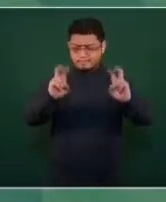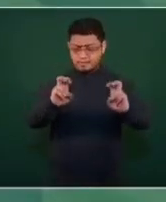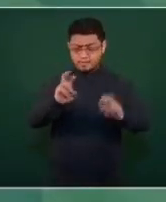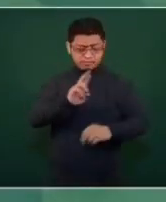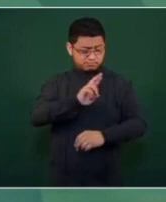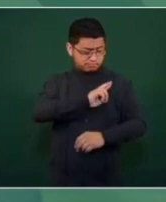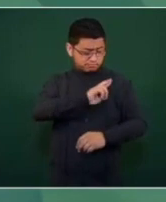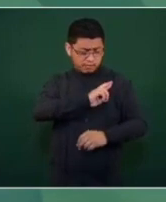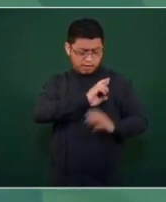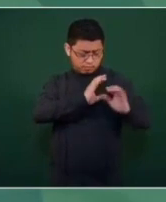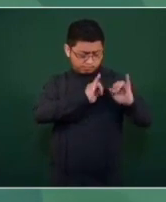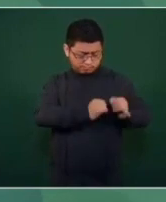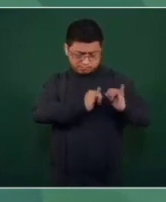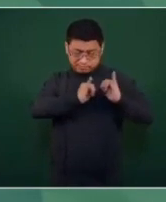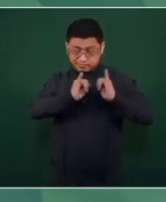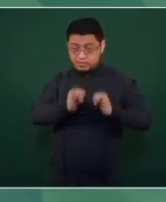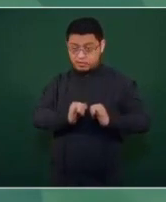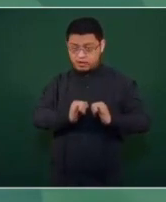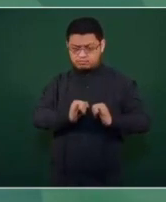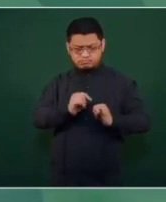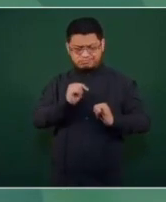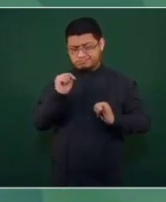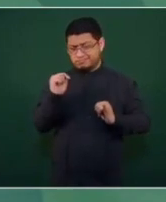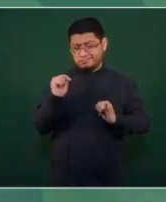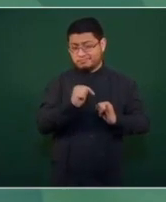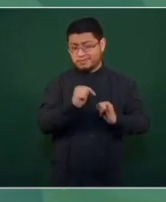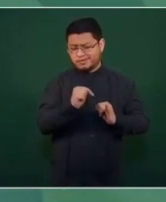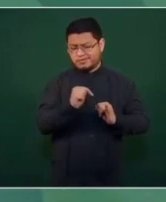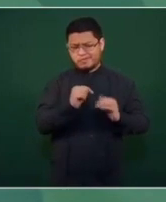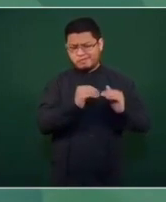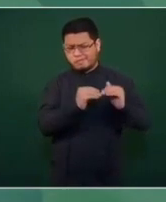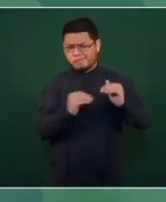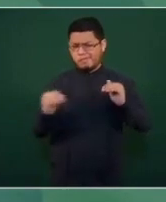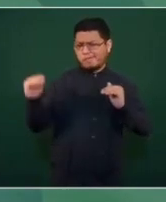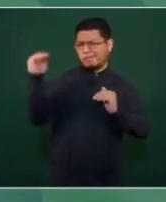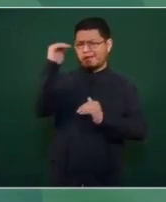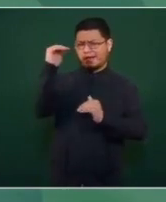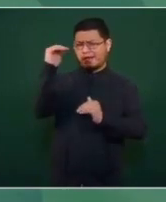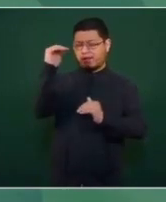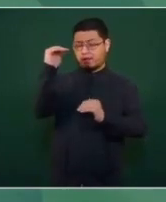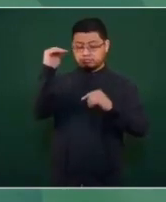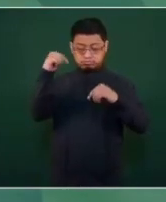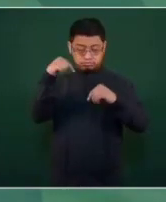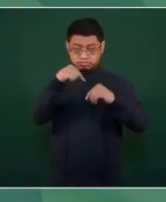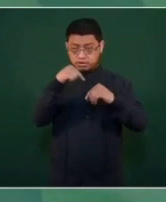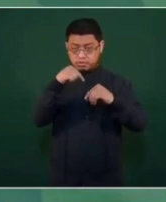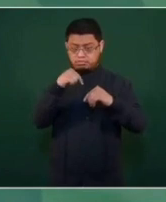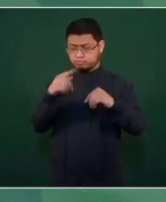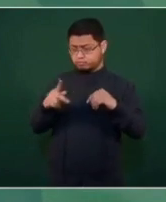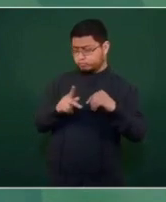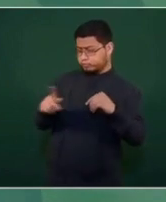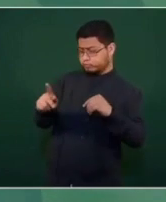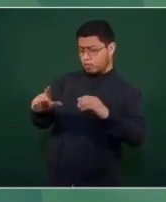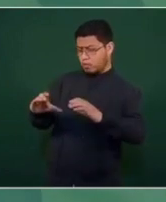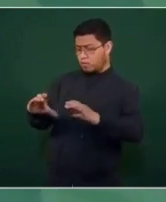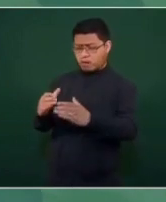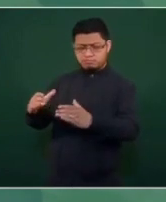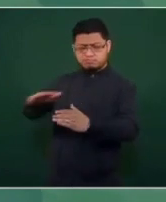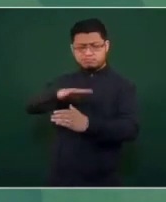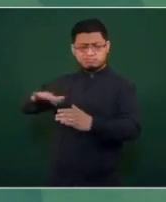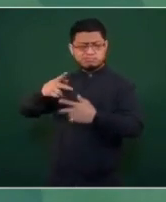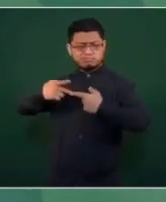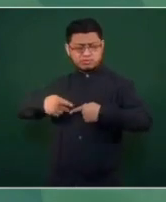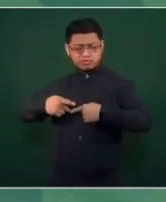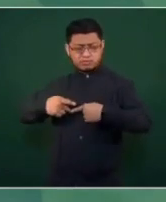lo particular, no se ponga por encima de lo público. Lo personal,